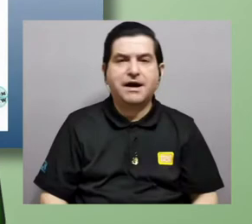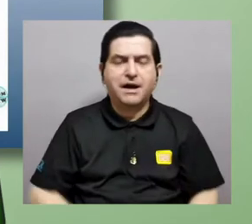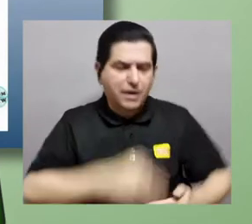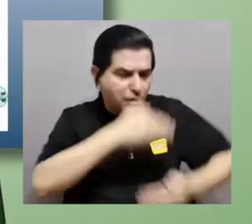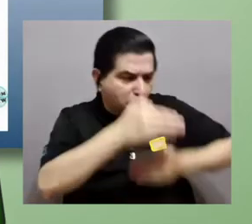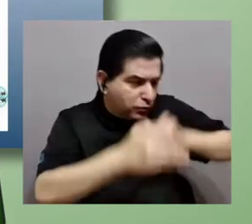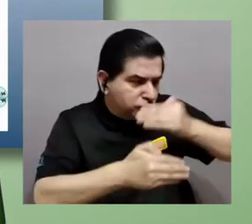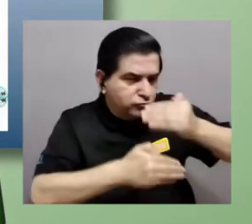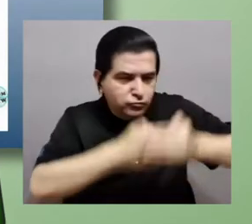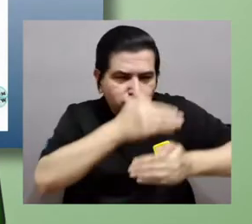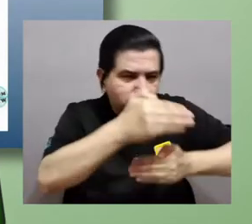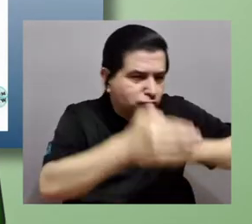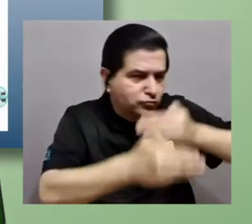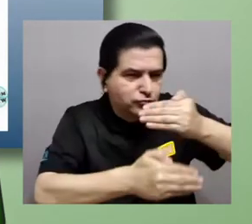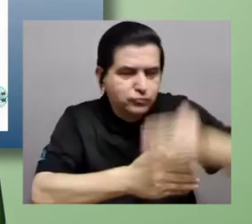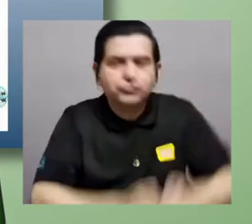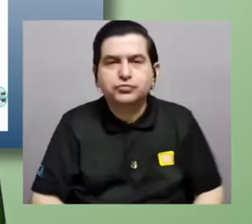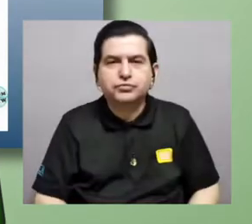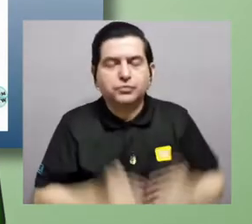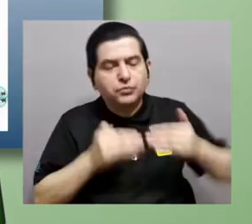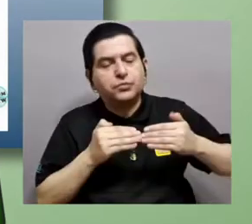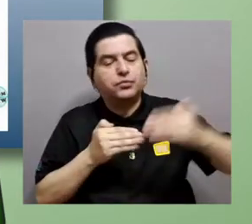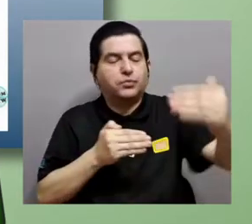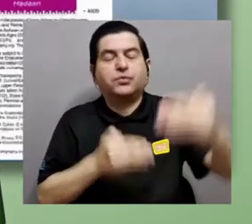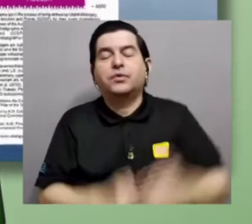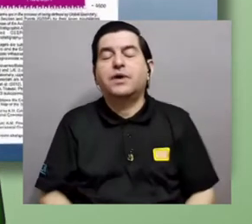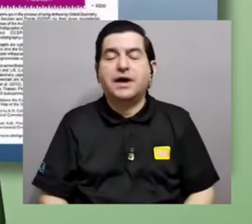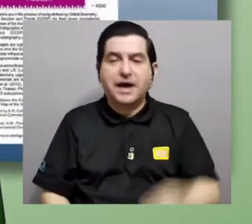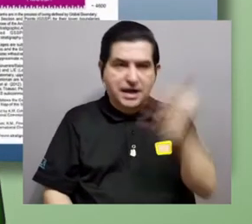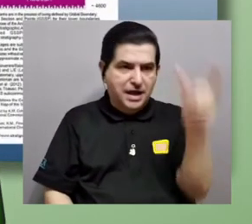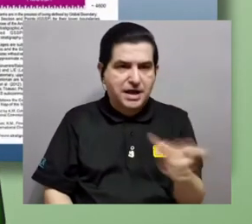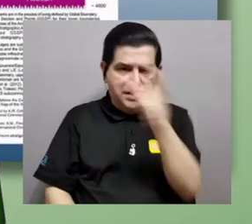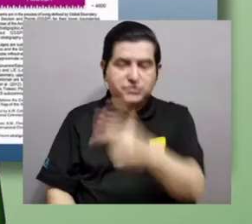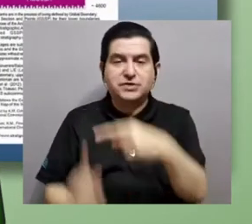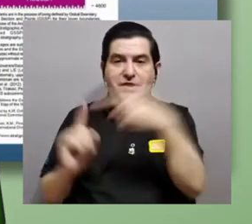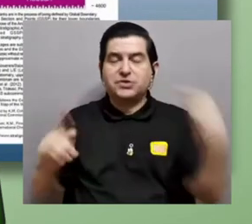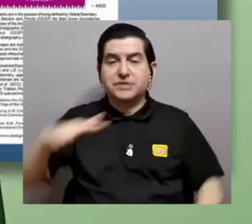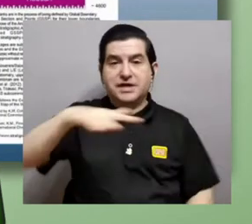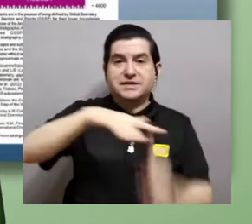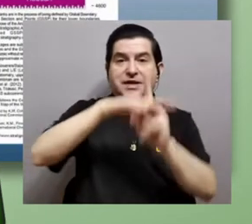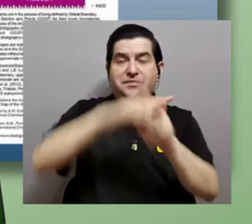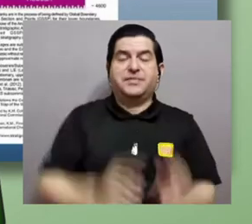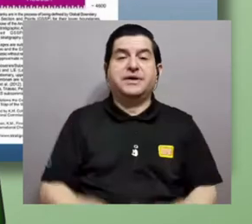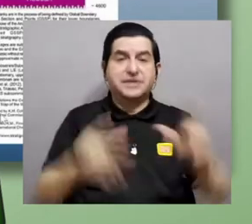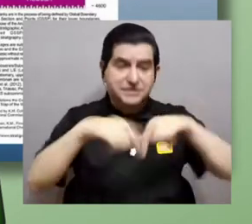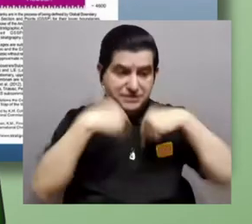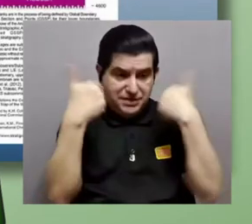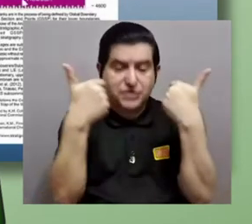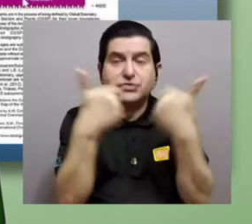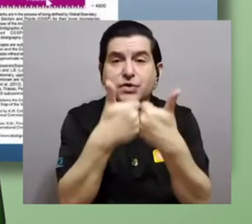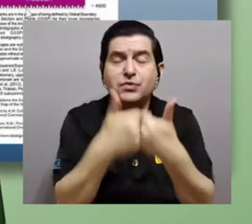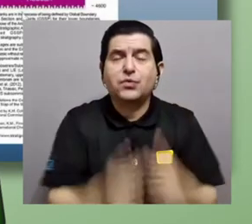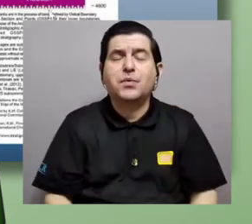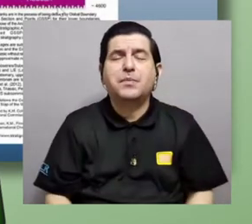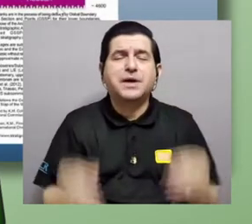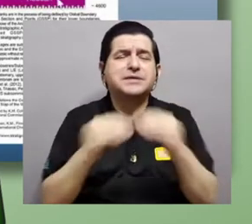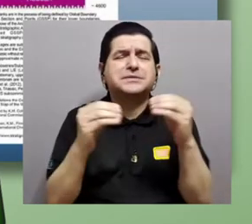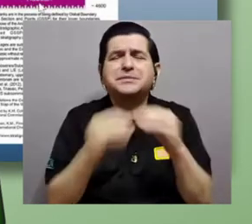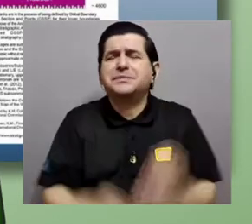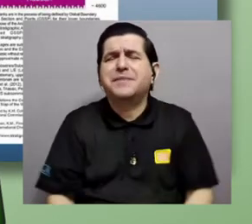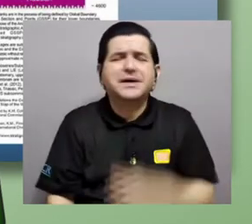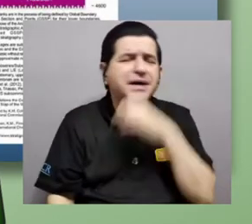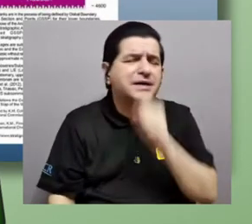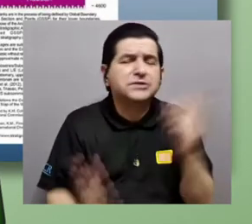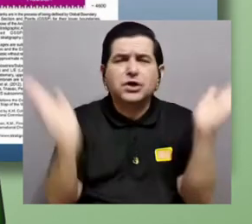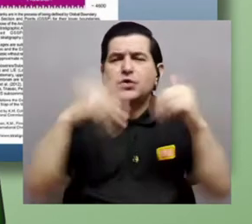pasan a los organismos, que le han pasado a los organismos, desde la aparición de los grupos más primitivos,